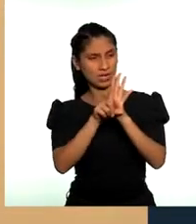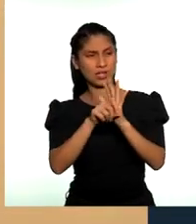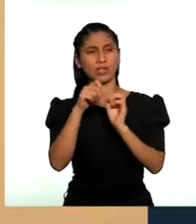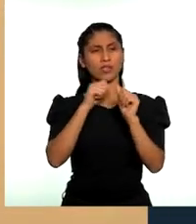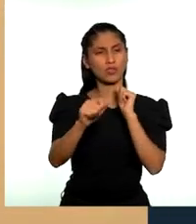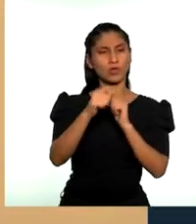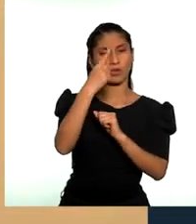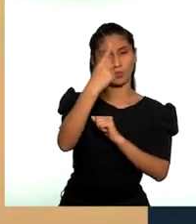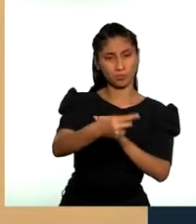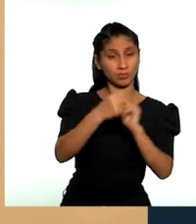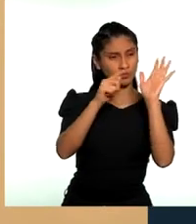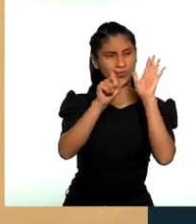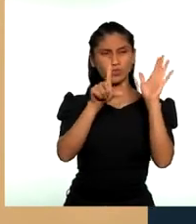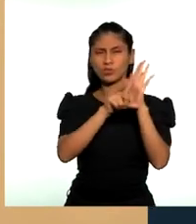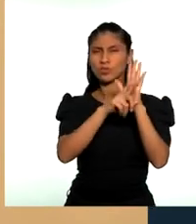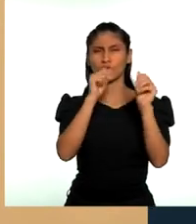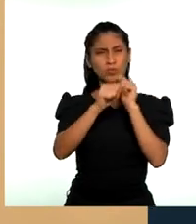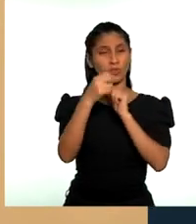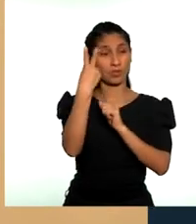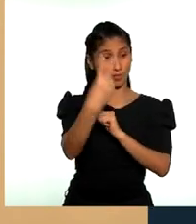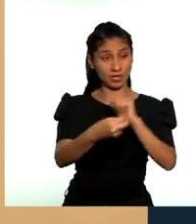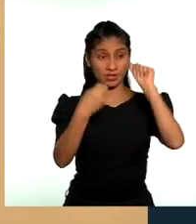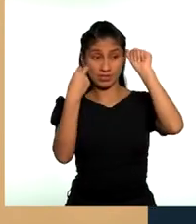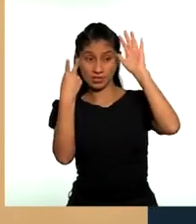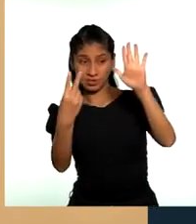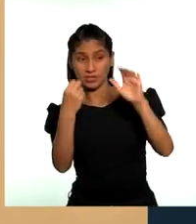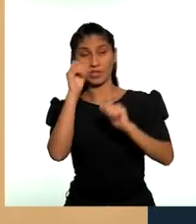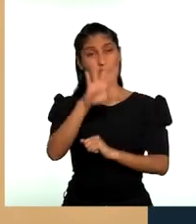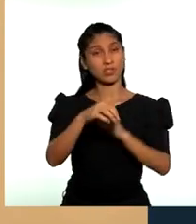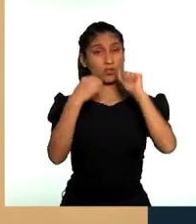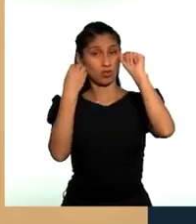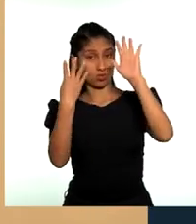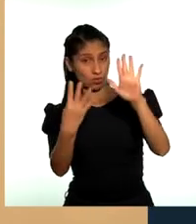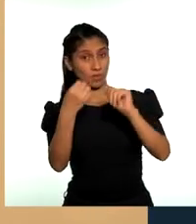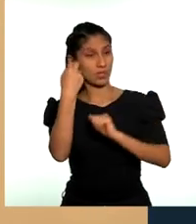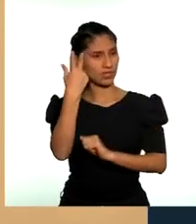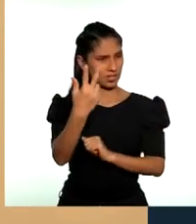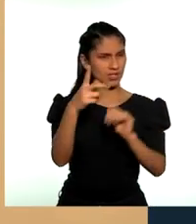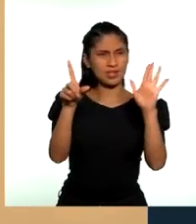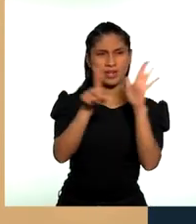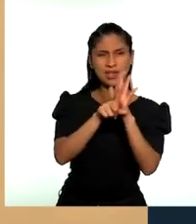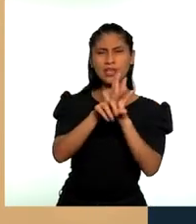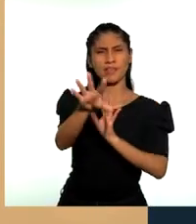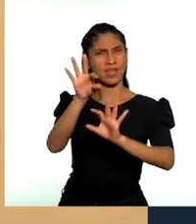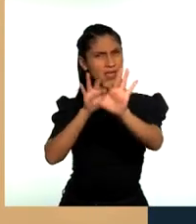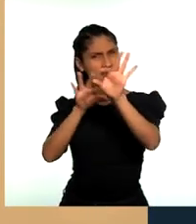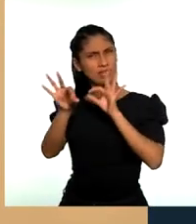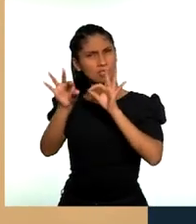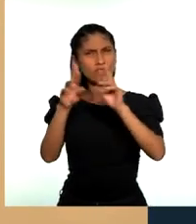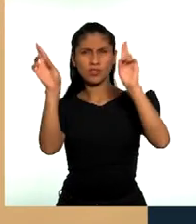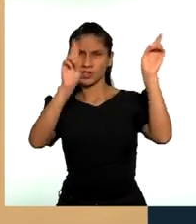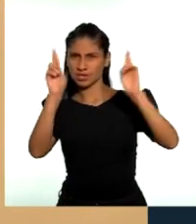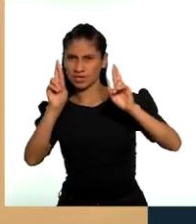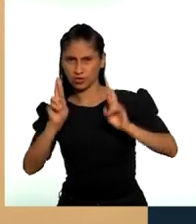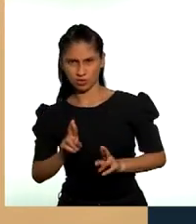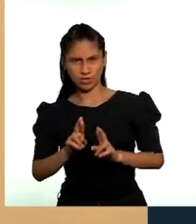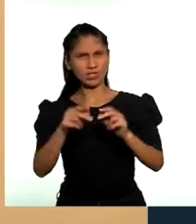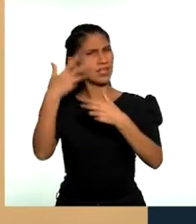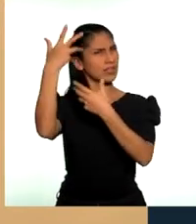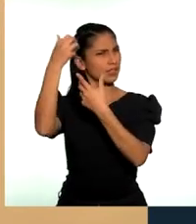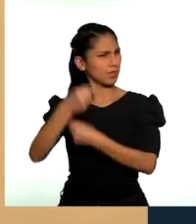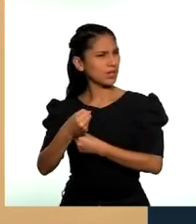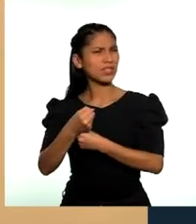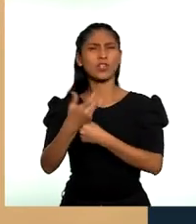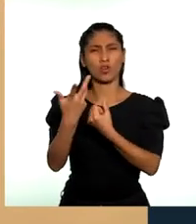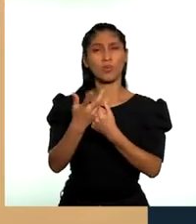.593, ley de elecciones regionales, establece a los